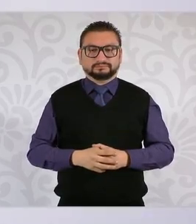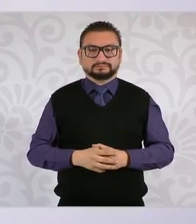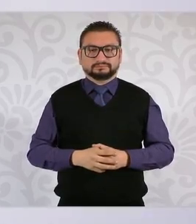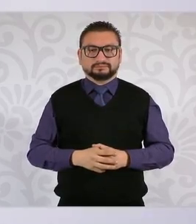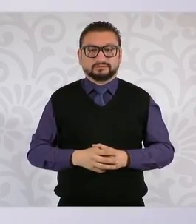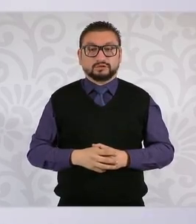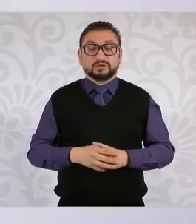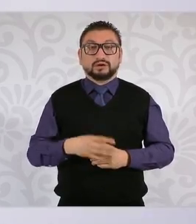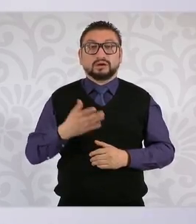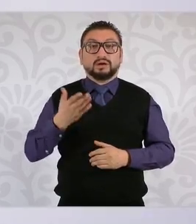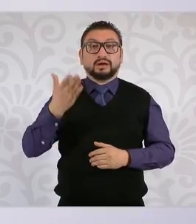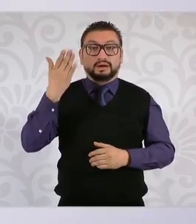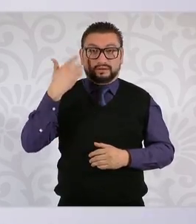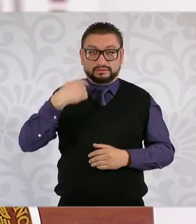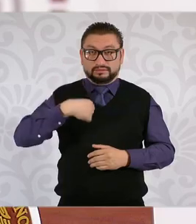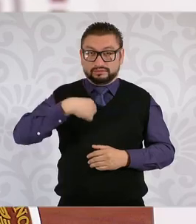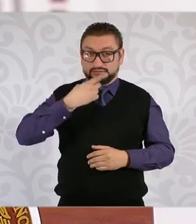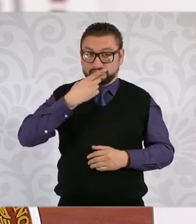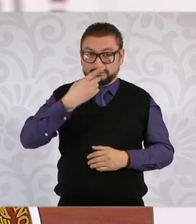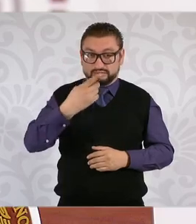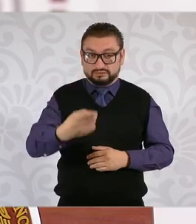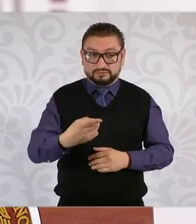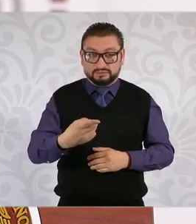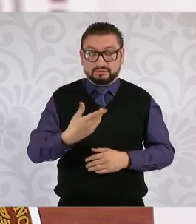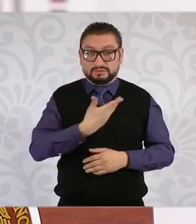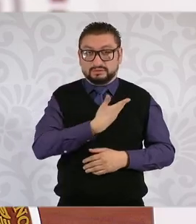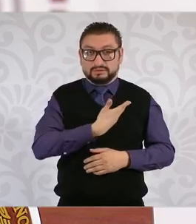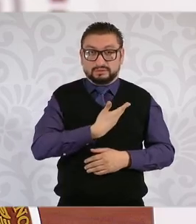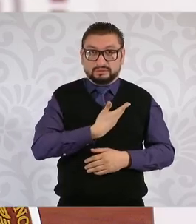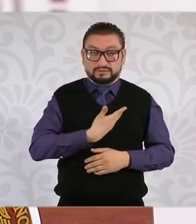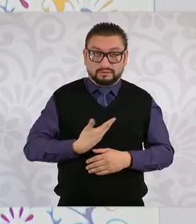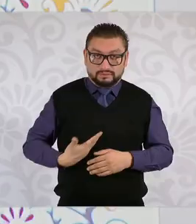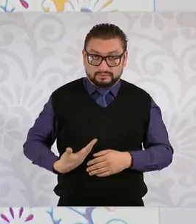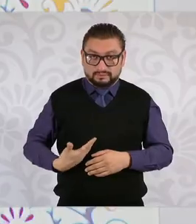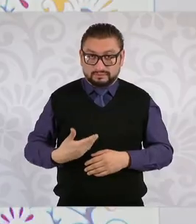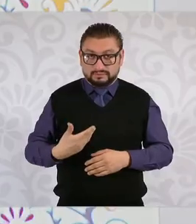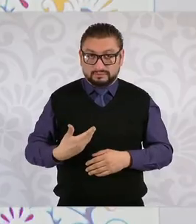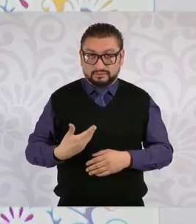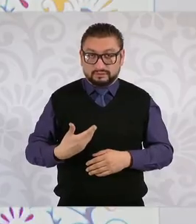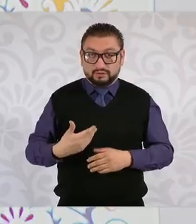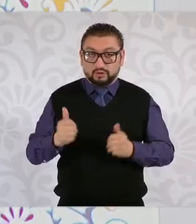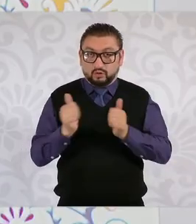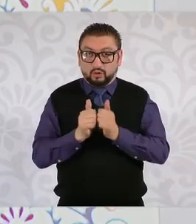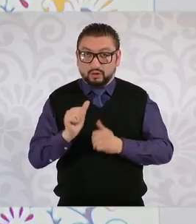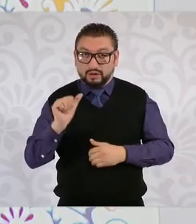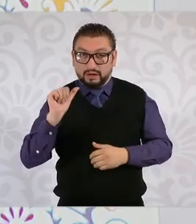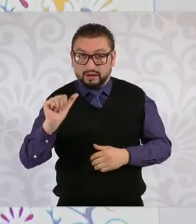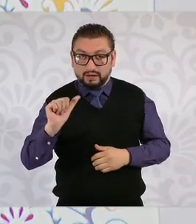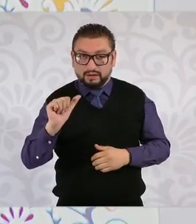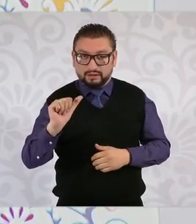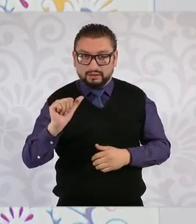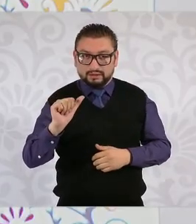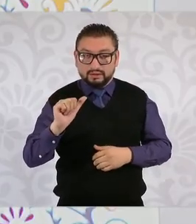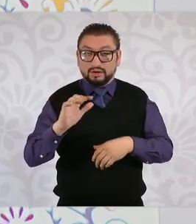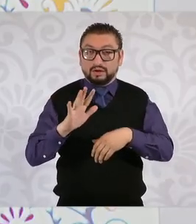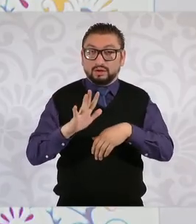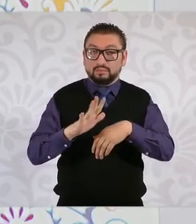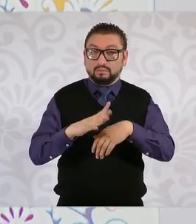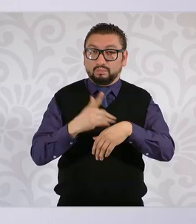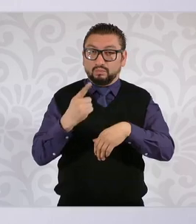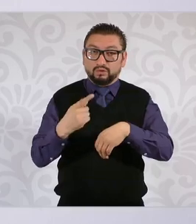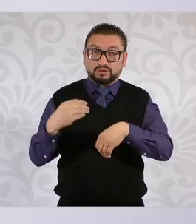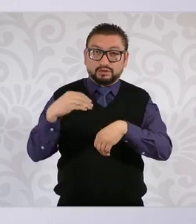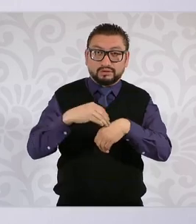cuando dije en mi discurso presidenta con A porque lo que no se nombra no